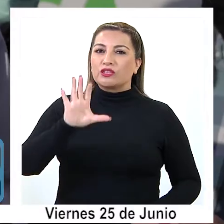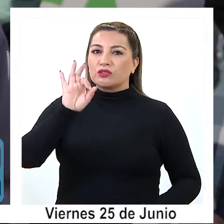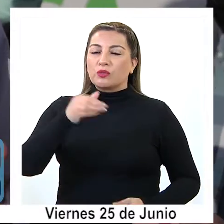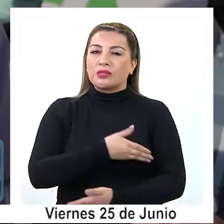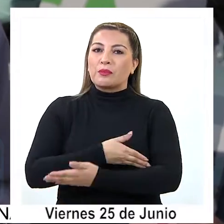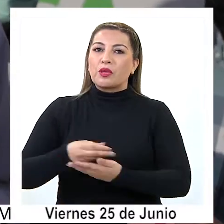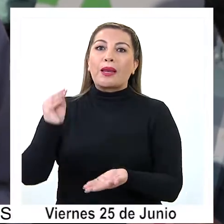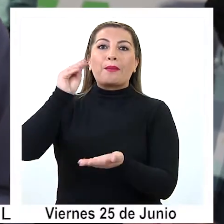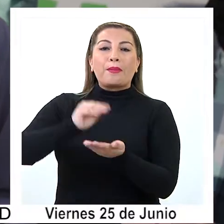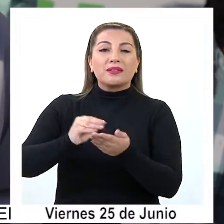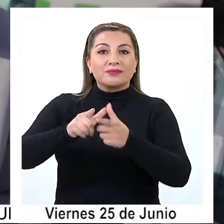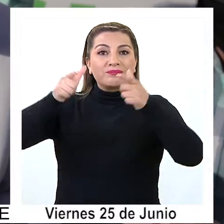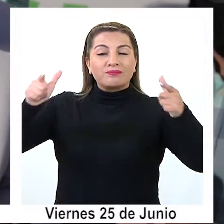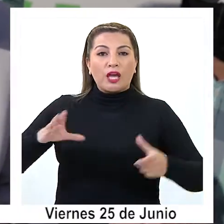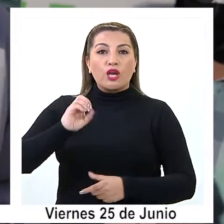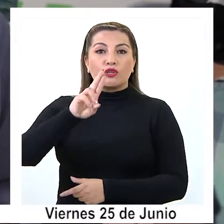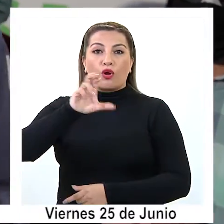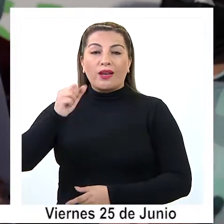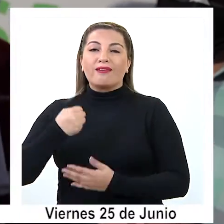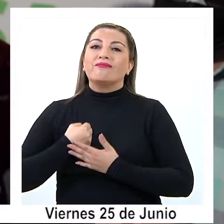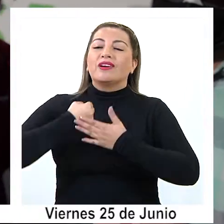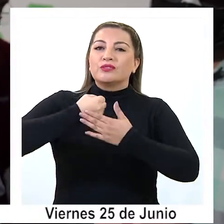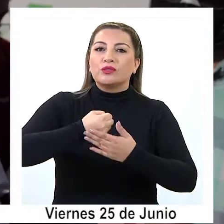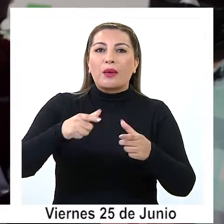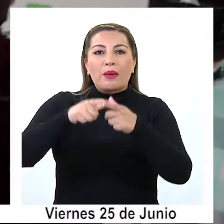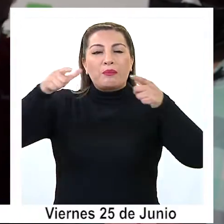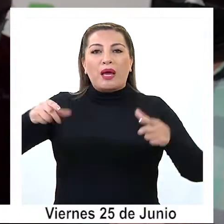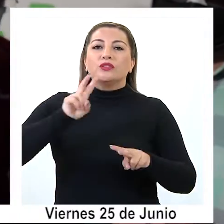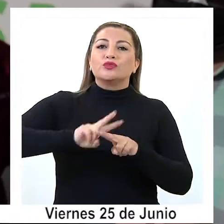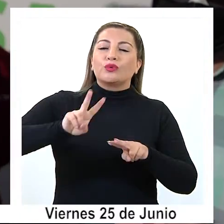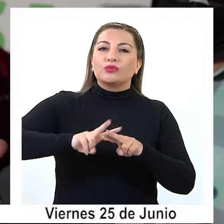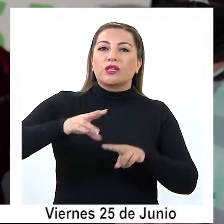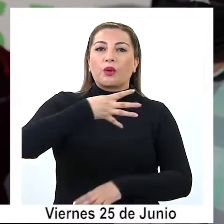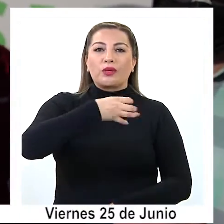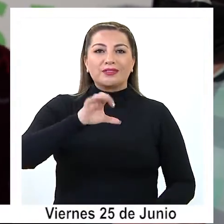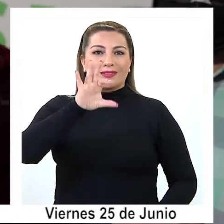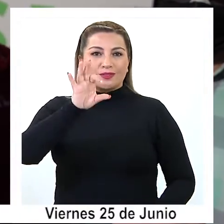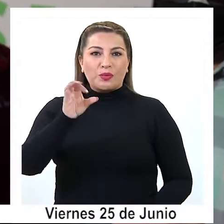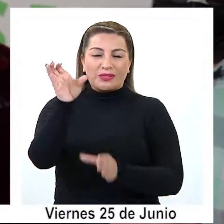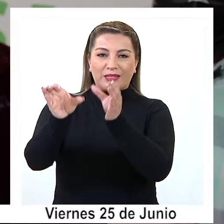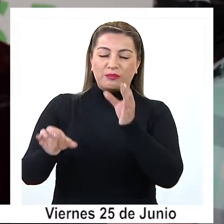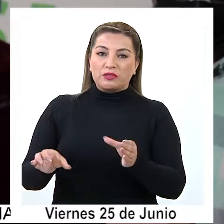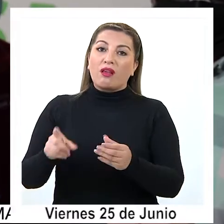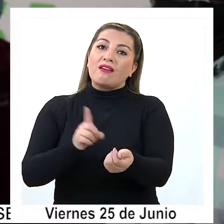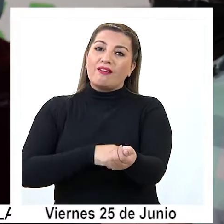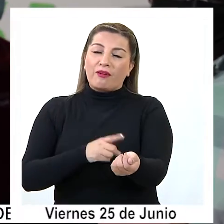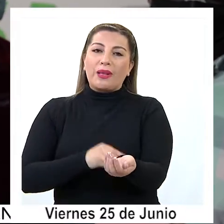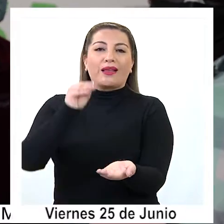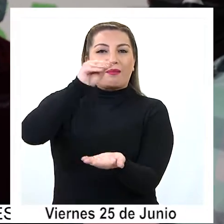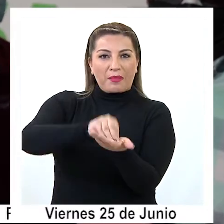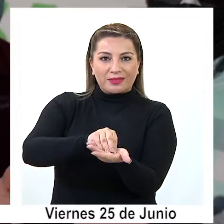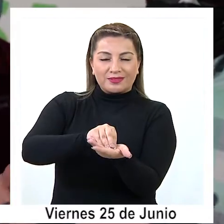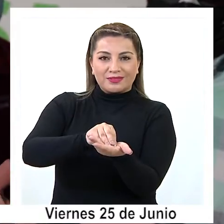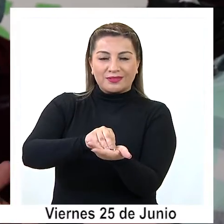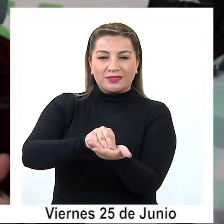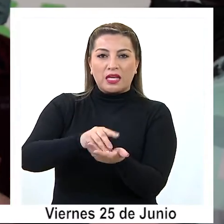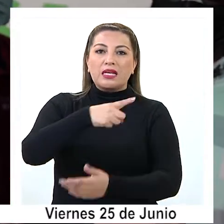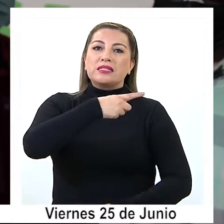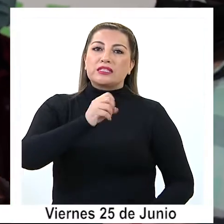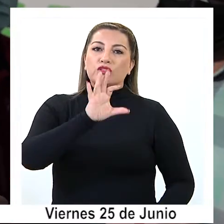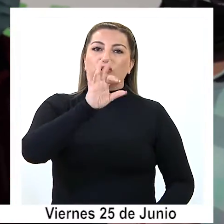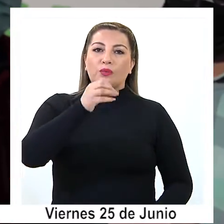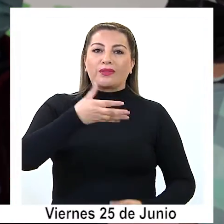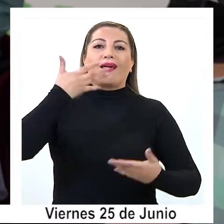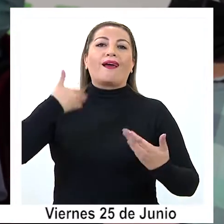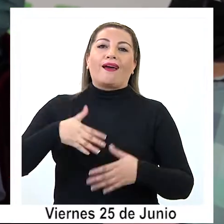millones adicionales que va a aportar el CORE, poder ampliar las soluciones a 450 personas o familias adicionales a las 150